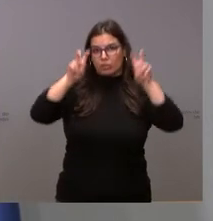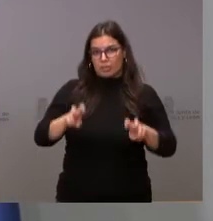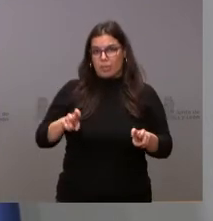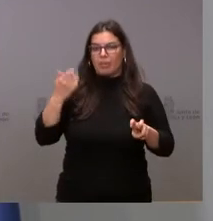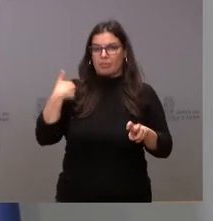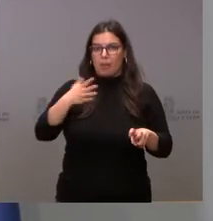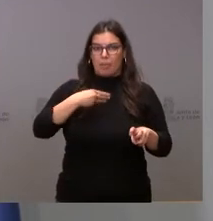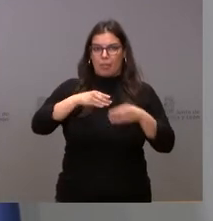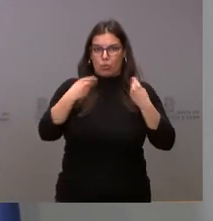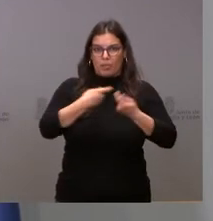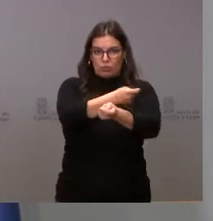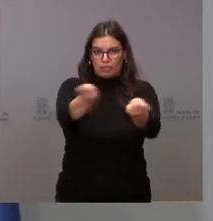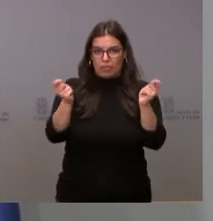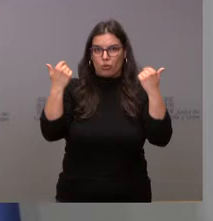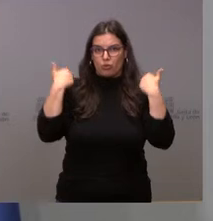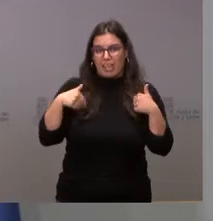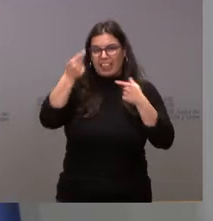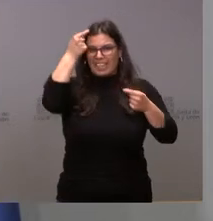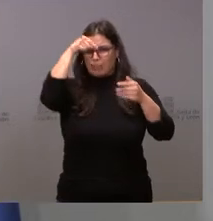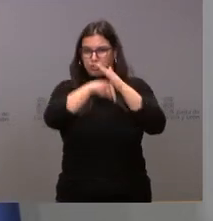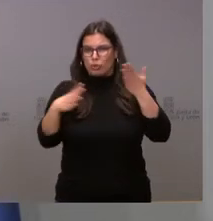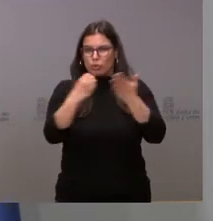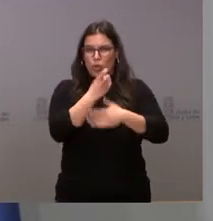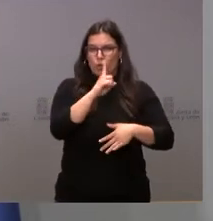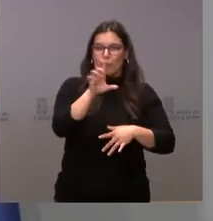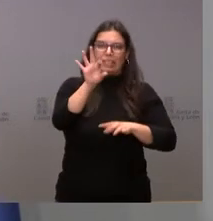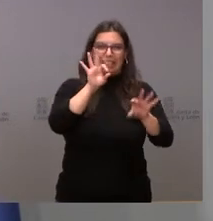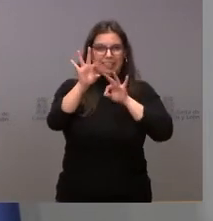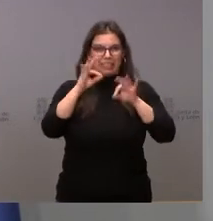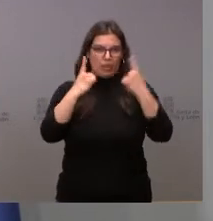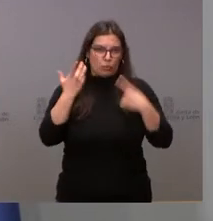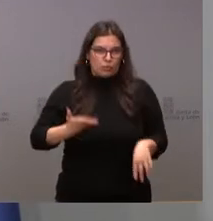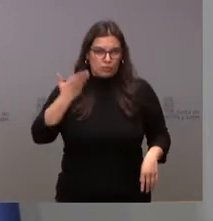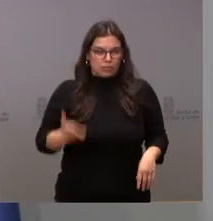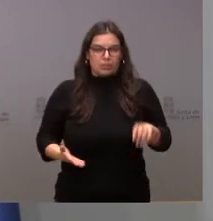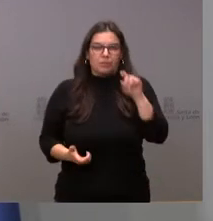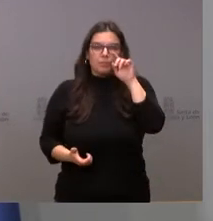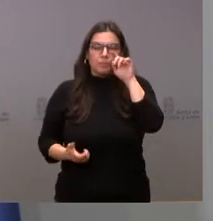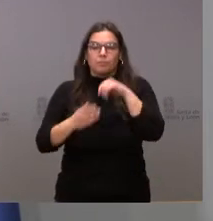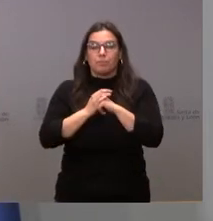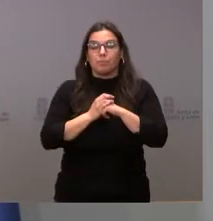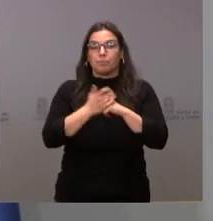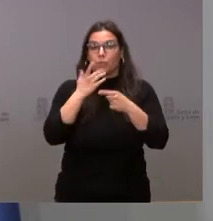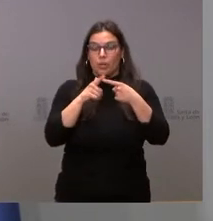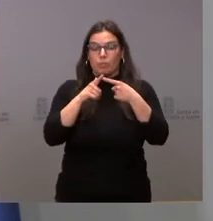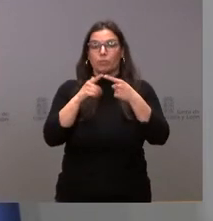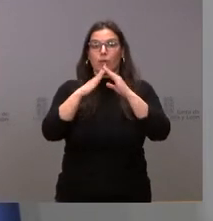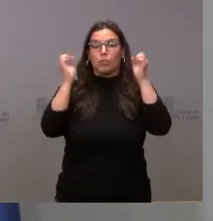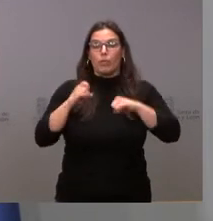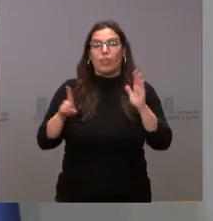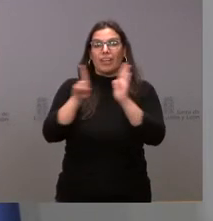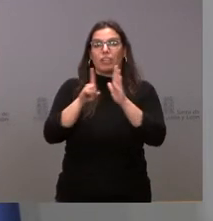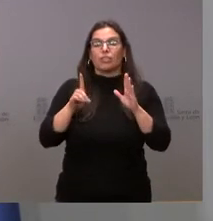ustedes en la documentación. No detallaré todos ellos, pero sí quizá algunos de los más relevantes. Entre ellos, se ha aprobado el decreto de